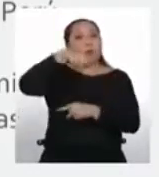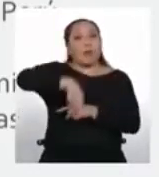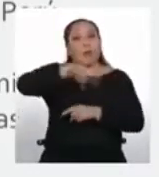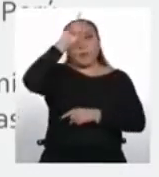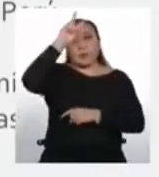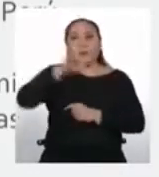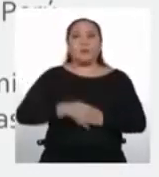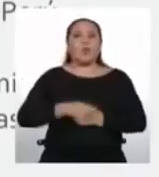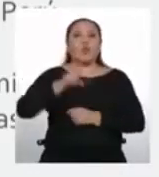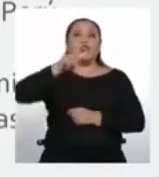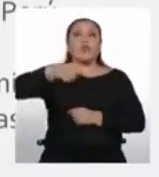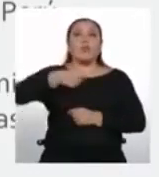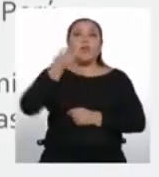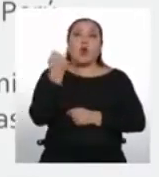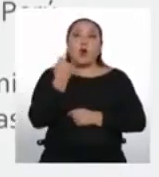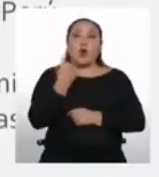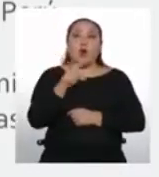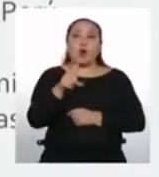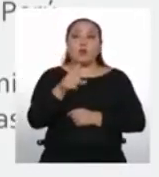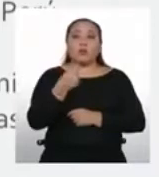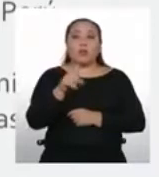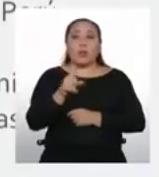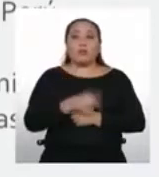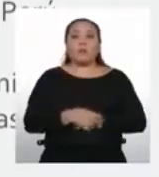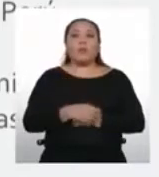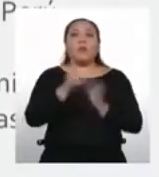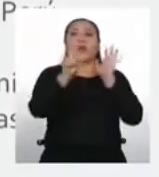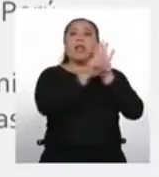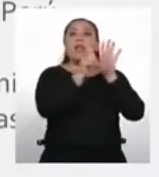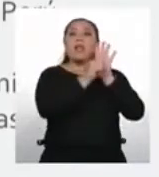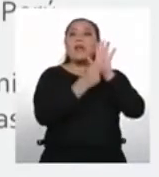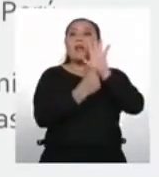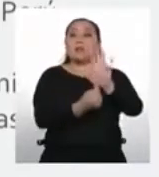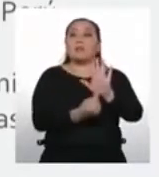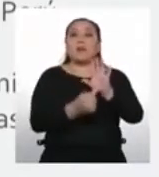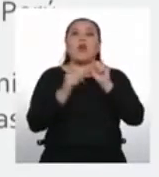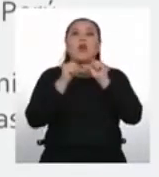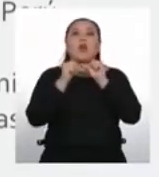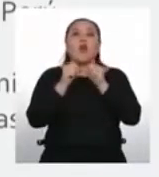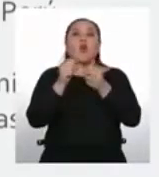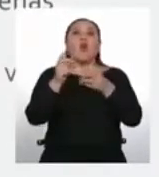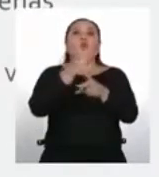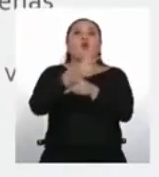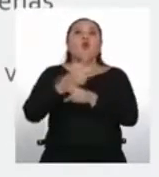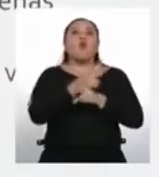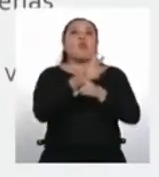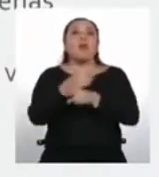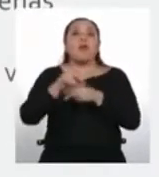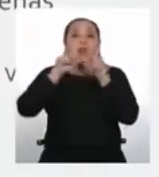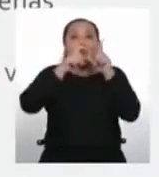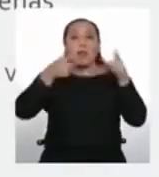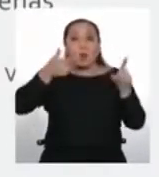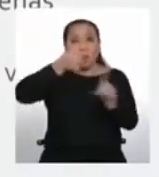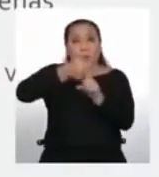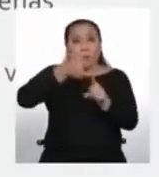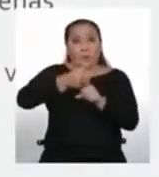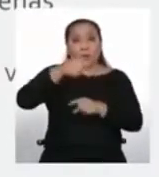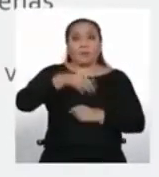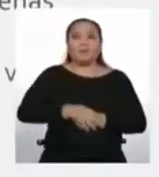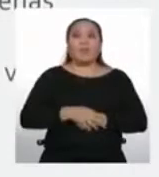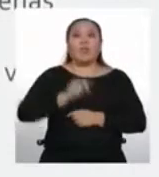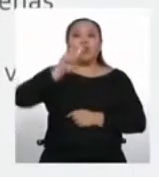2011, el Estado peruano promulgó una ley para preservar las lenguas originarias. El año 2019